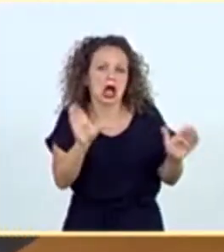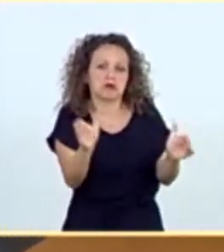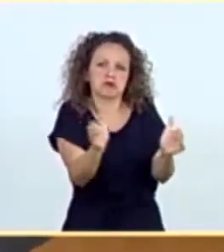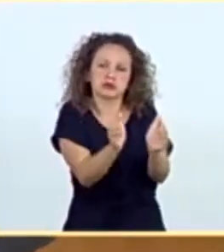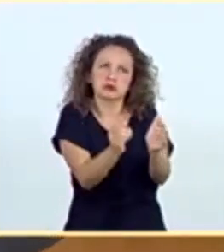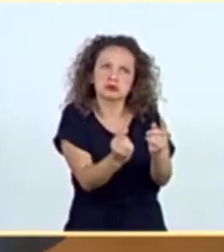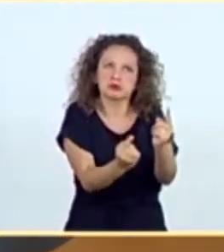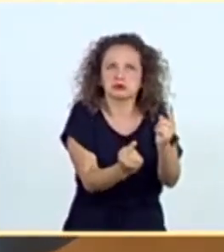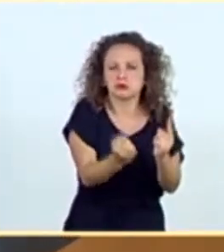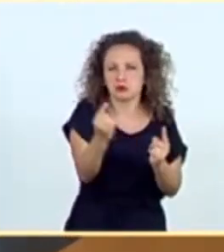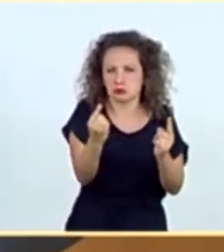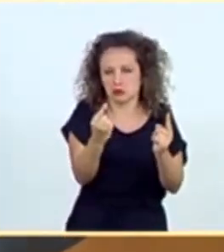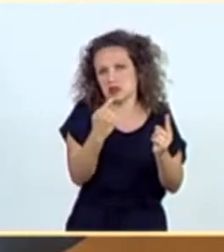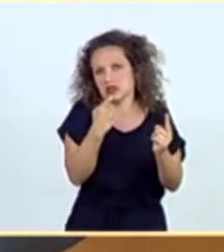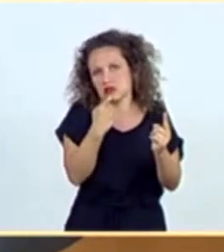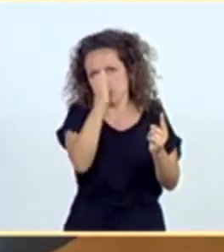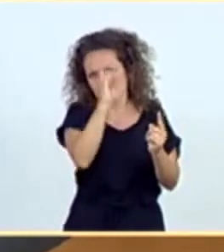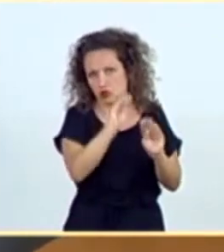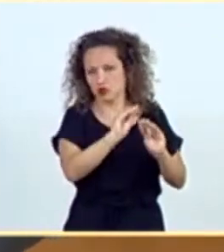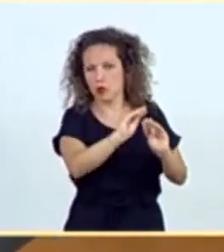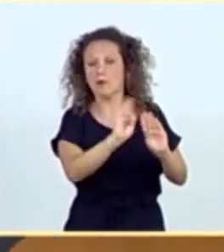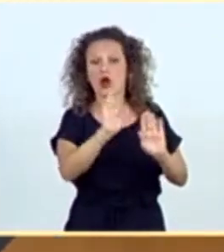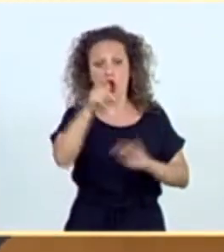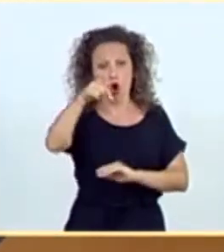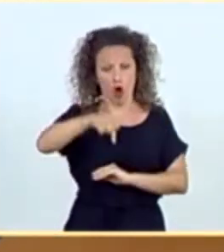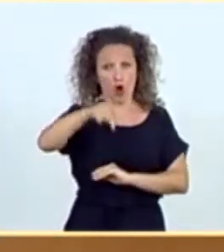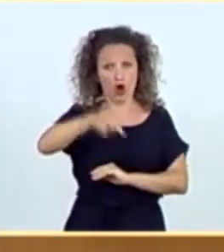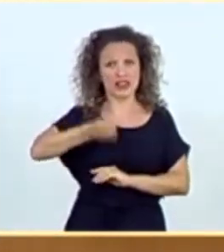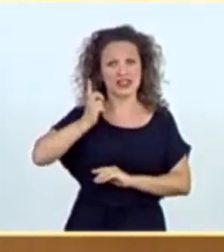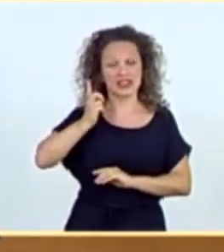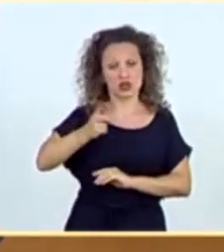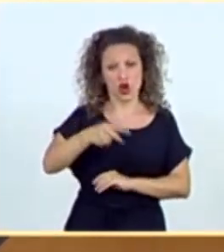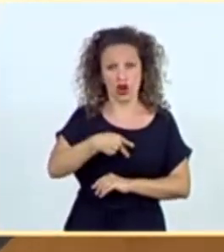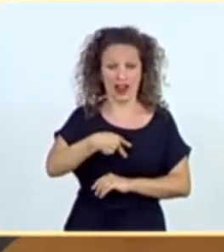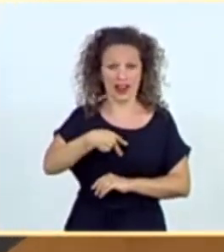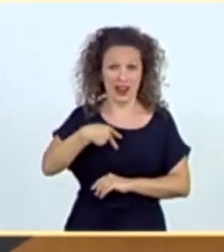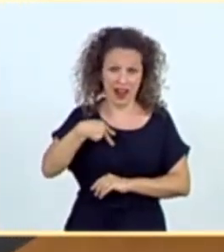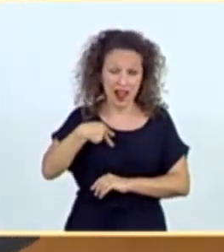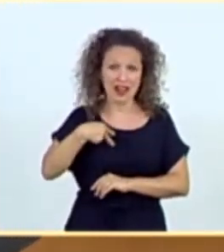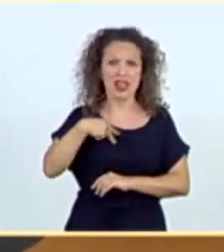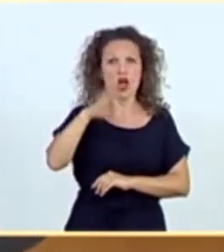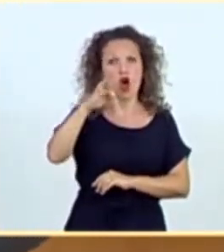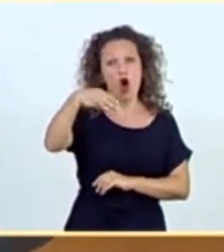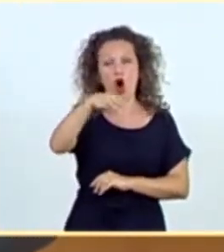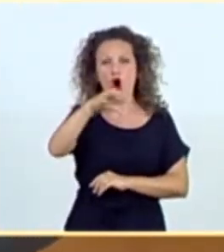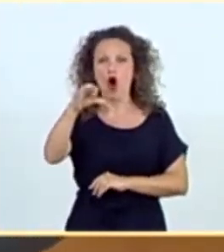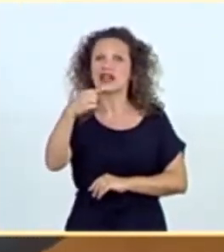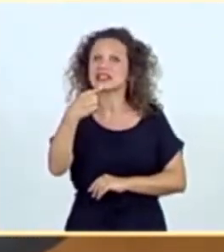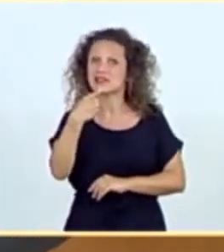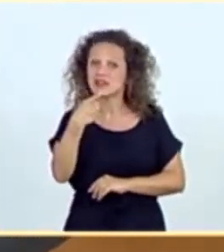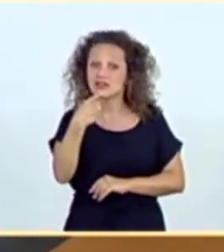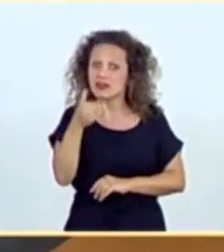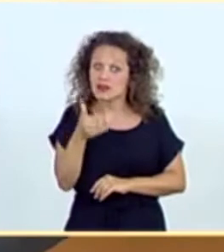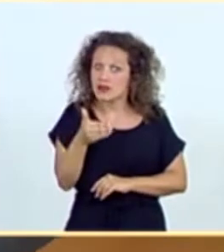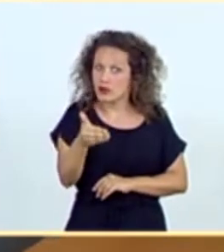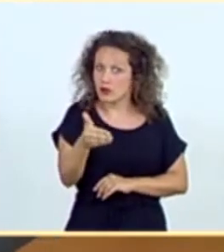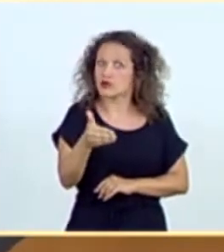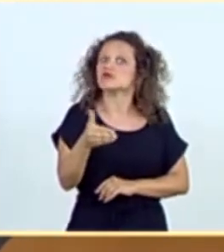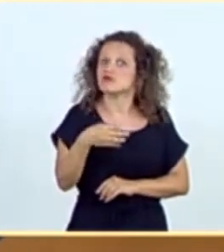Pero, y hoy escuchaba al director general de la OMS, que avecina que lo que puede llegar es mucho más grave de lo que hemos